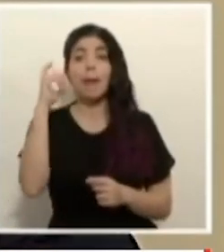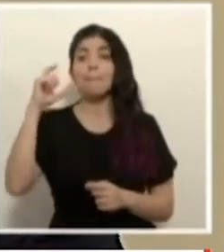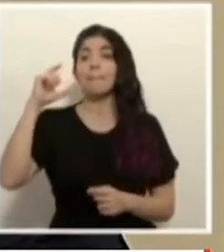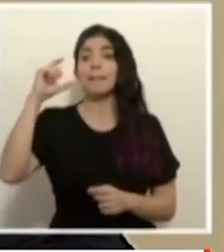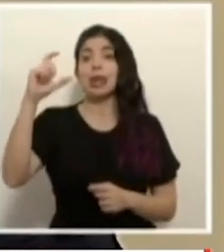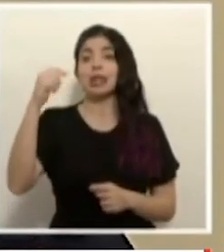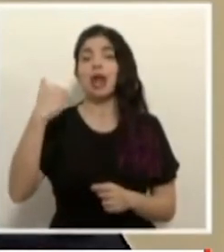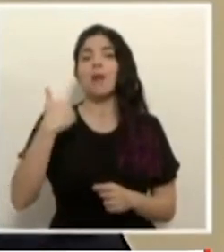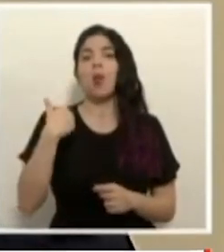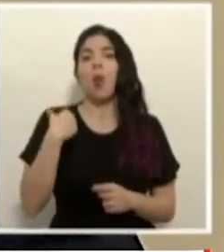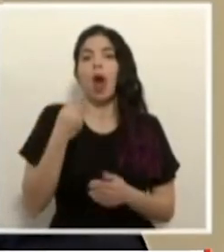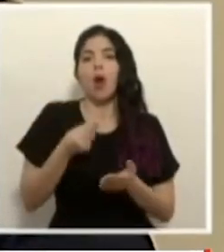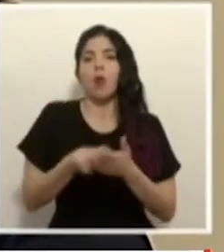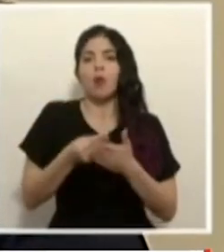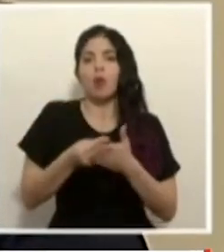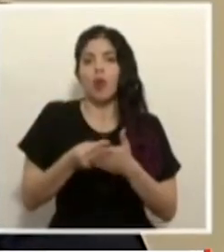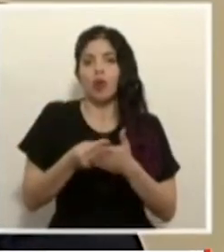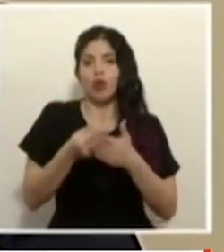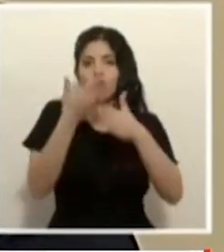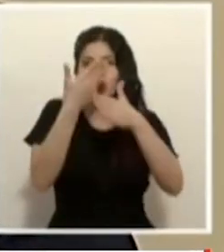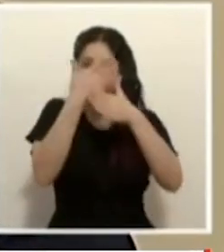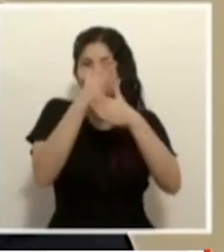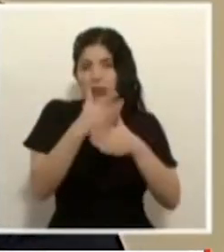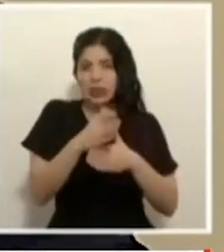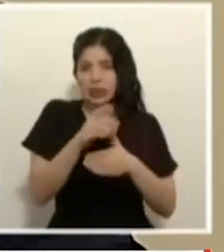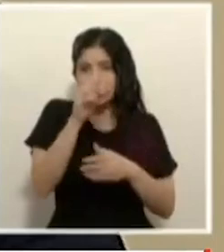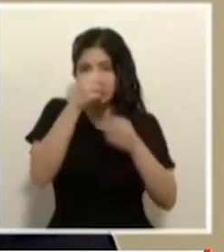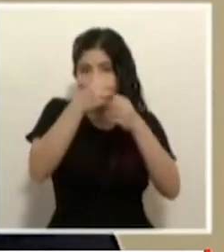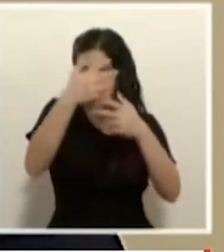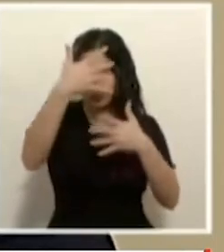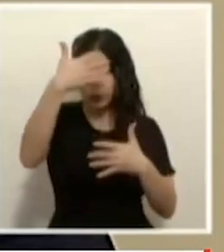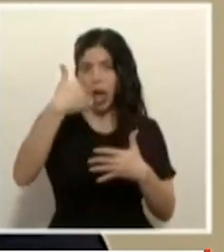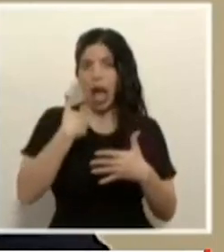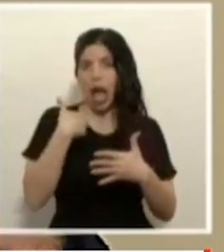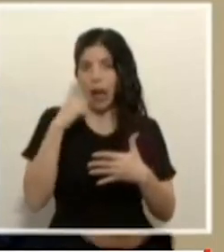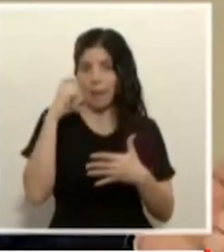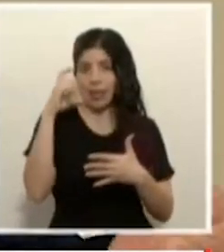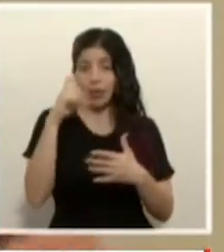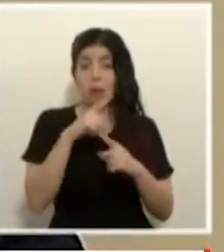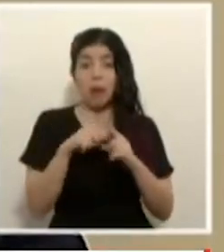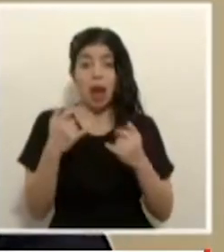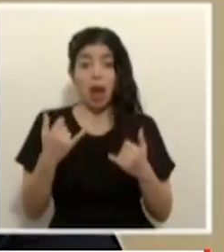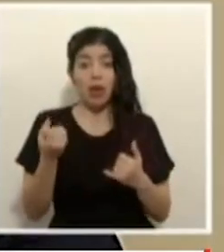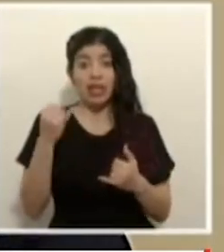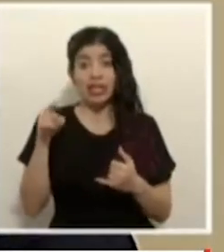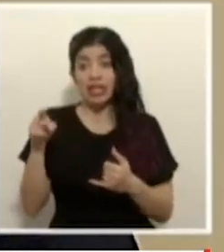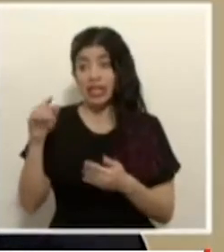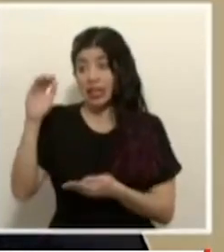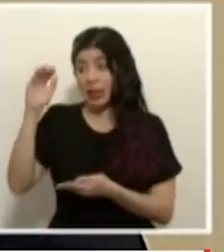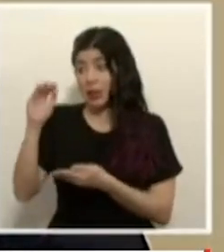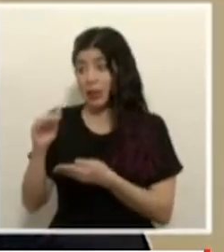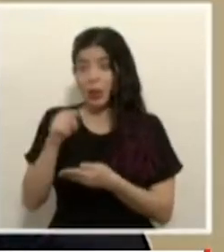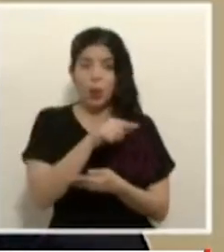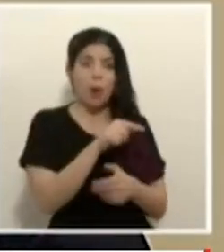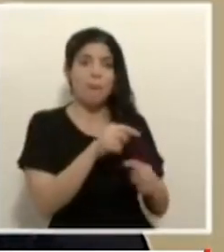una distribución de su monto pero estamos en un punto donde si recortamos aquí perdemos allá